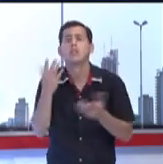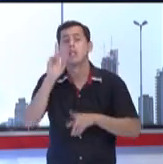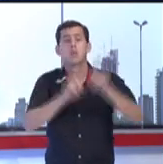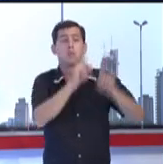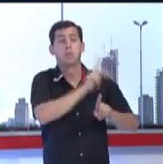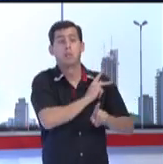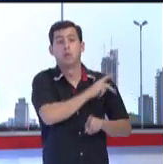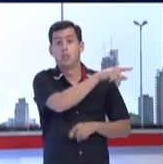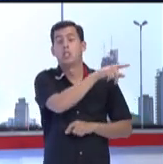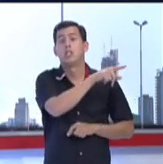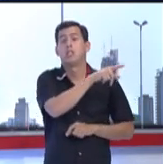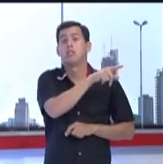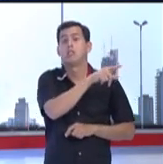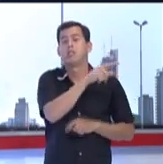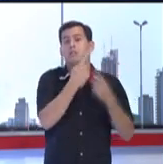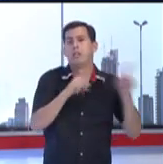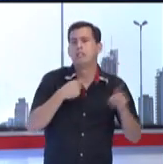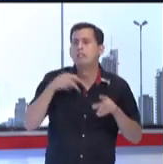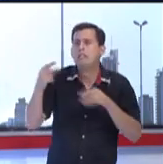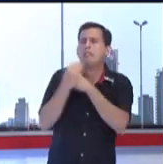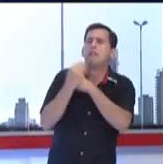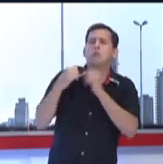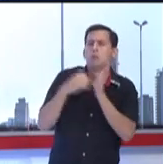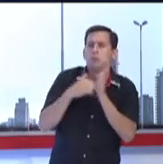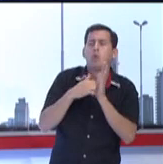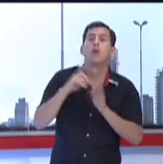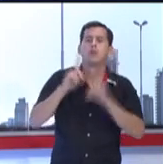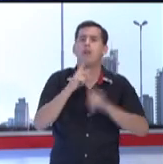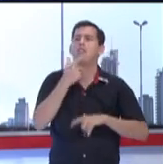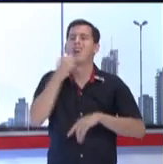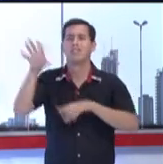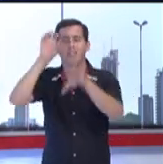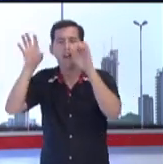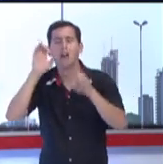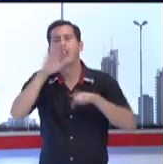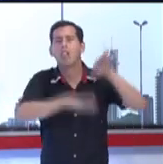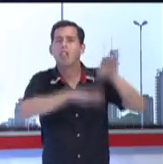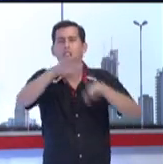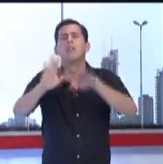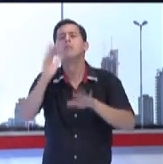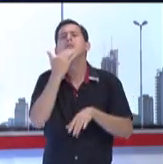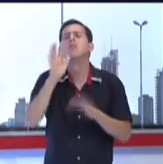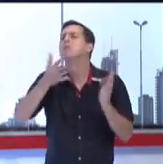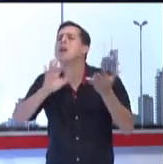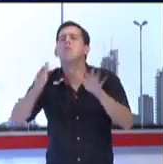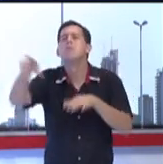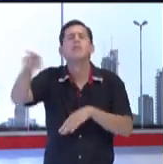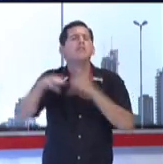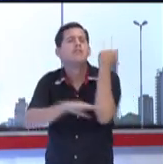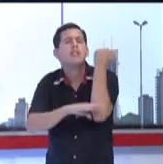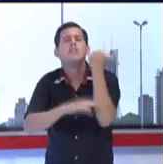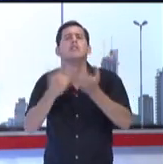pero si existe algún tiempo estimativo para que una persona pueda aprender justamente este